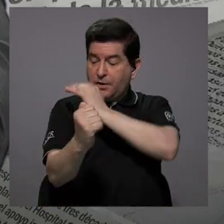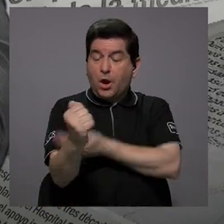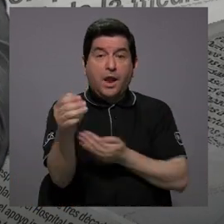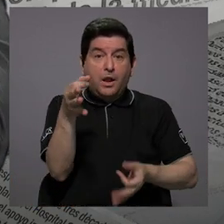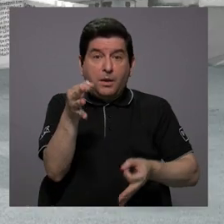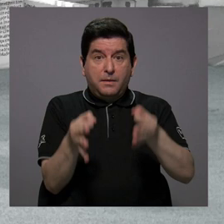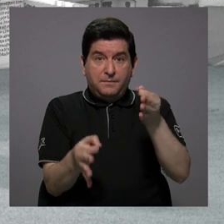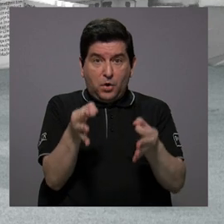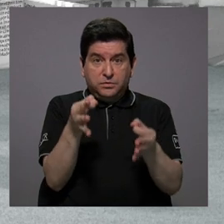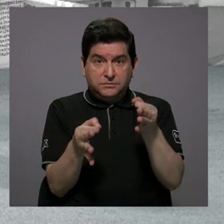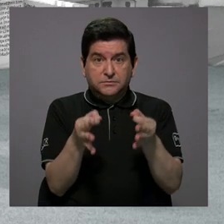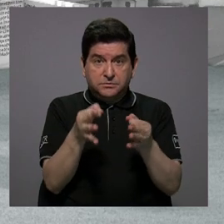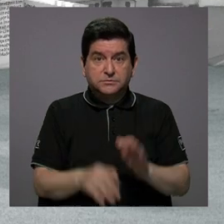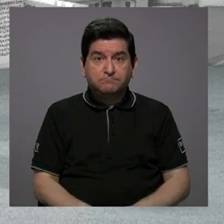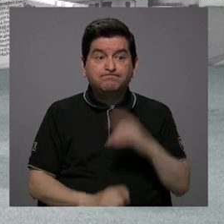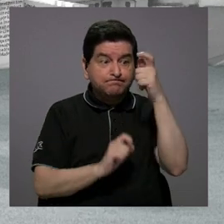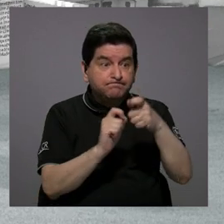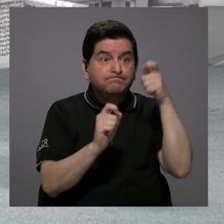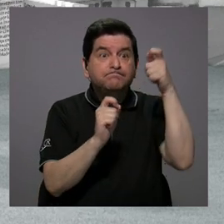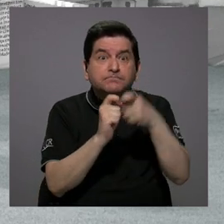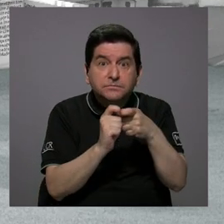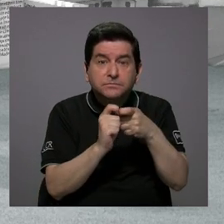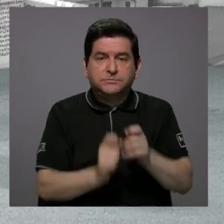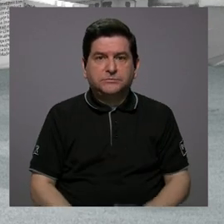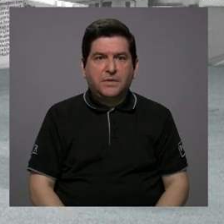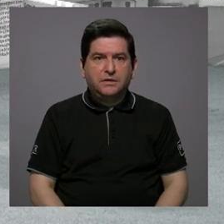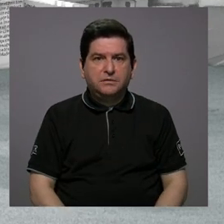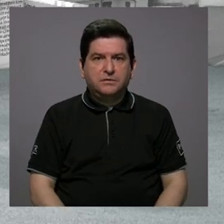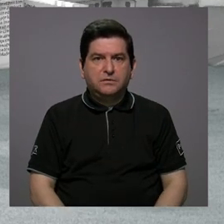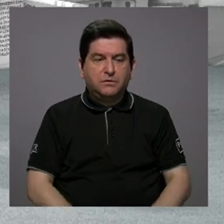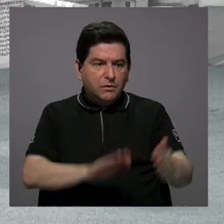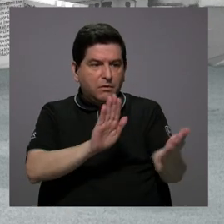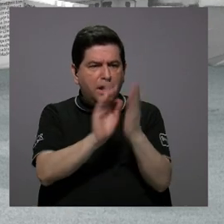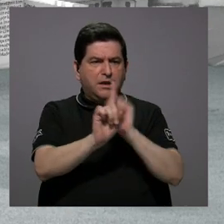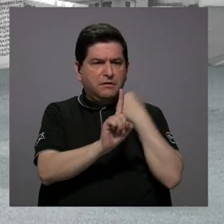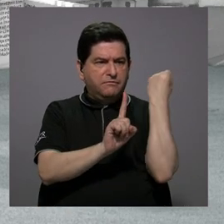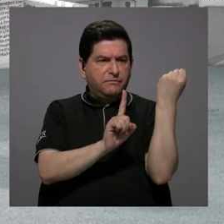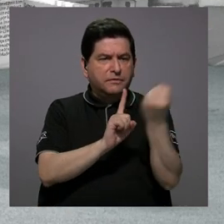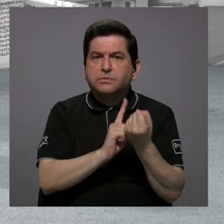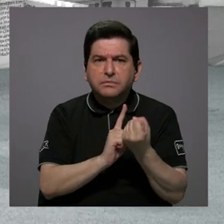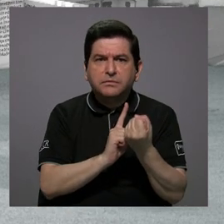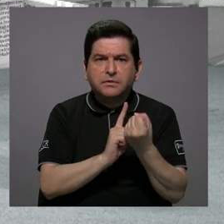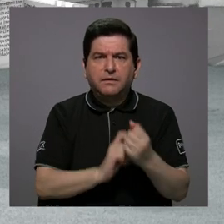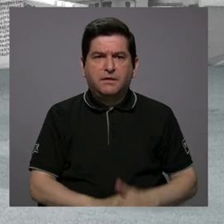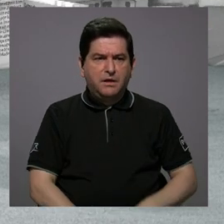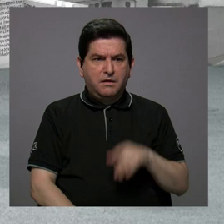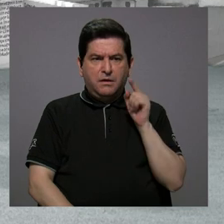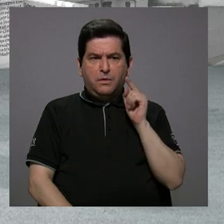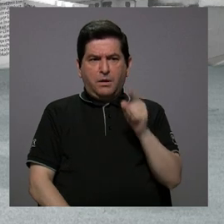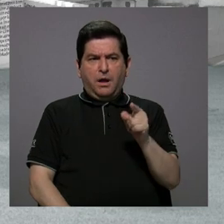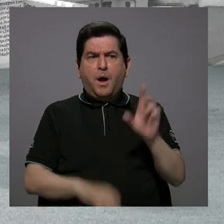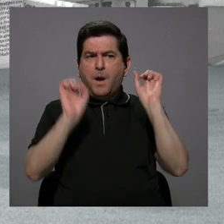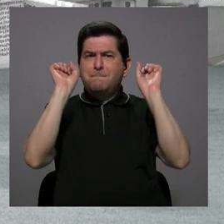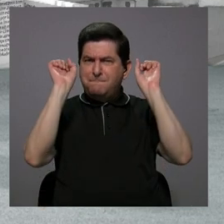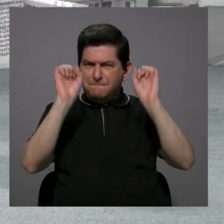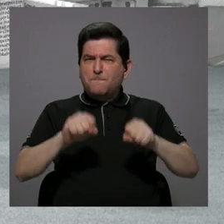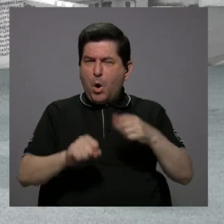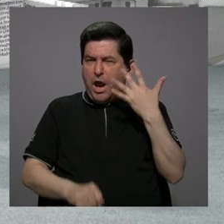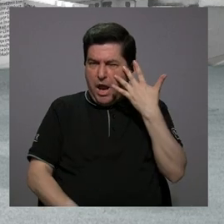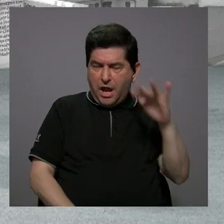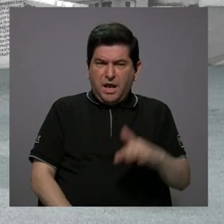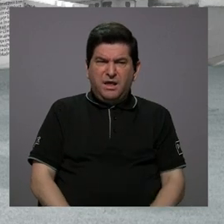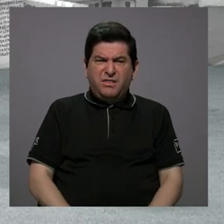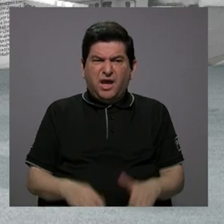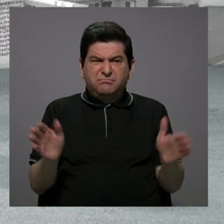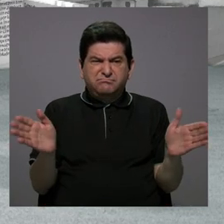Judicial, precisamente ante este panorama que podría parecer